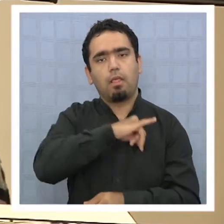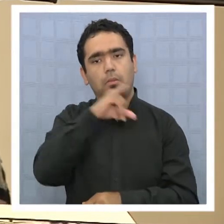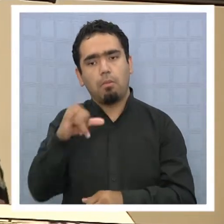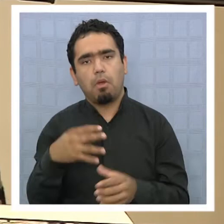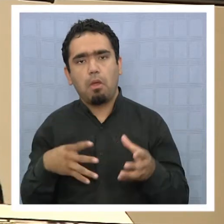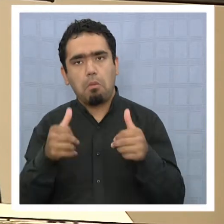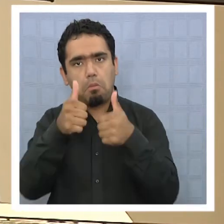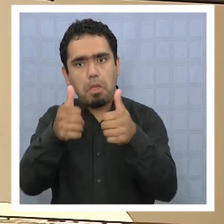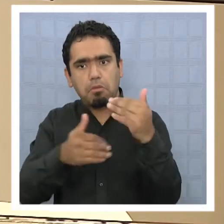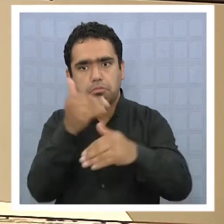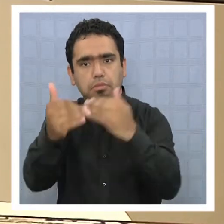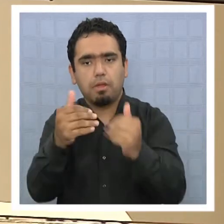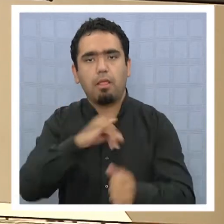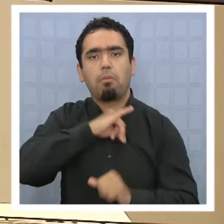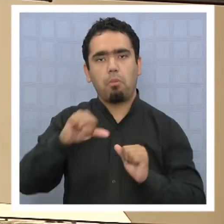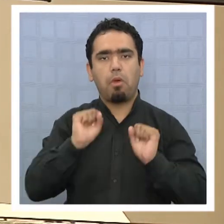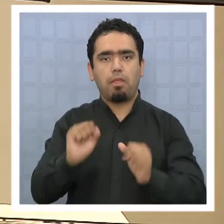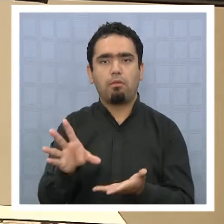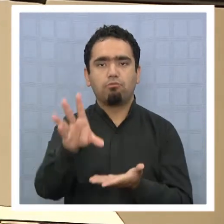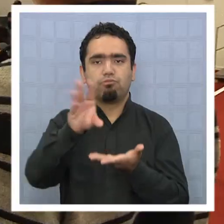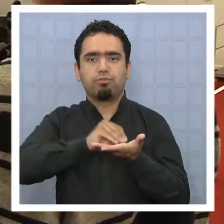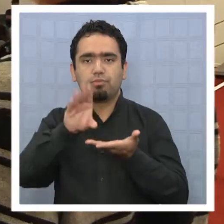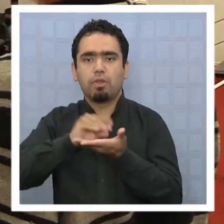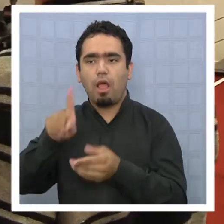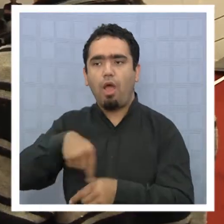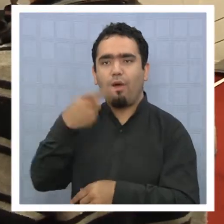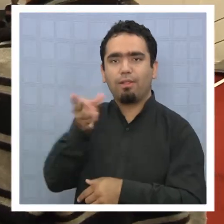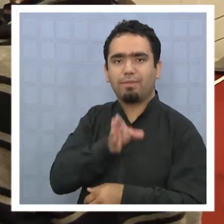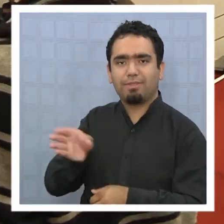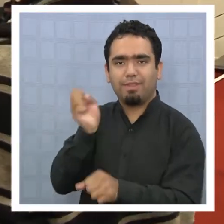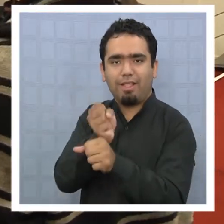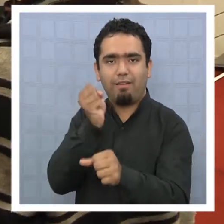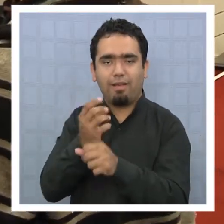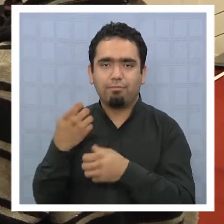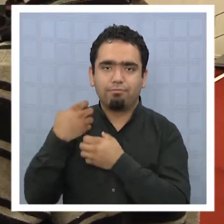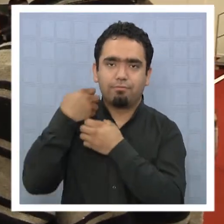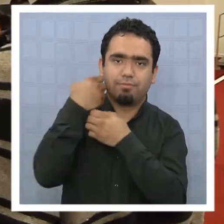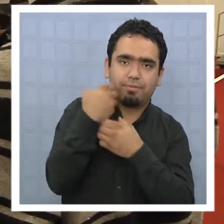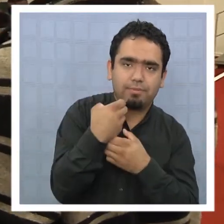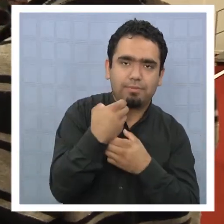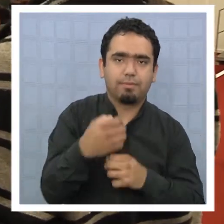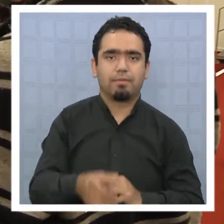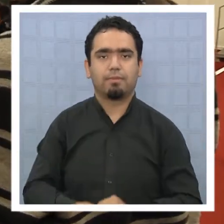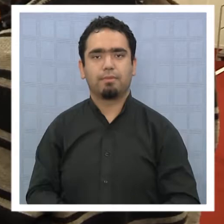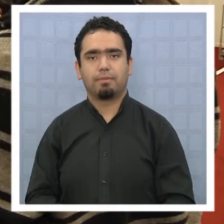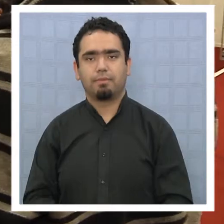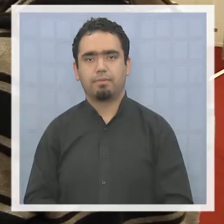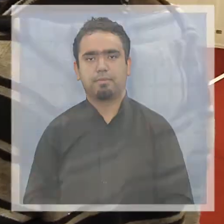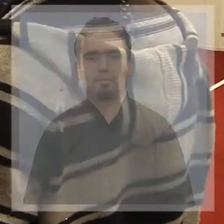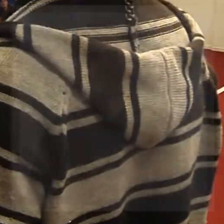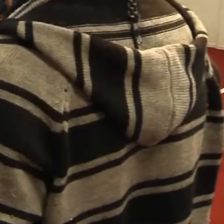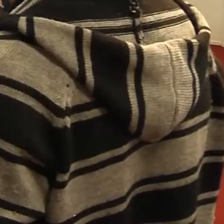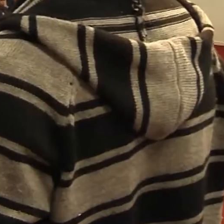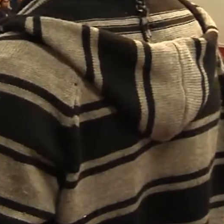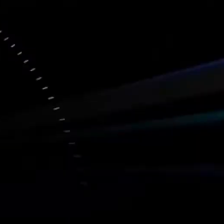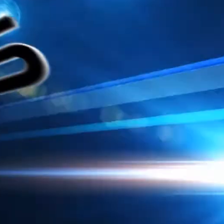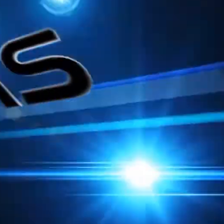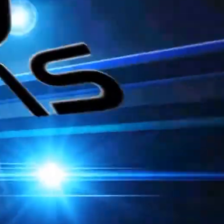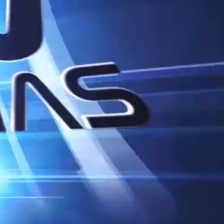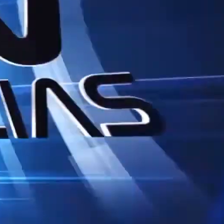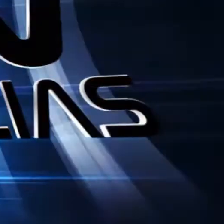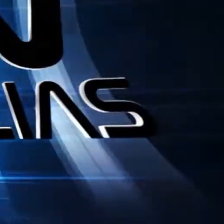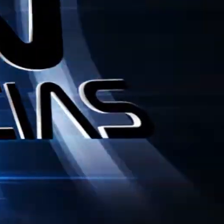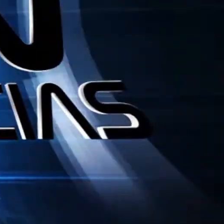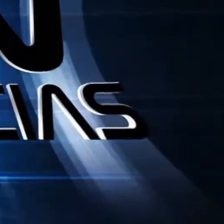replicarlo y ampliarlo a más cargadores. Como 16 trabajadores, también tenemos premio de vivienda y tenemos una reunión premio de vivienda.